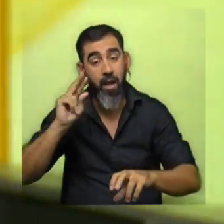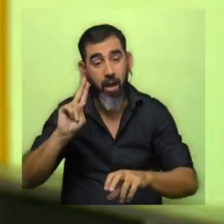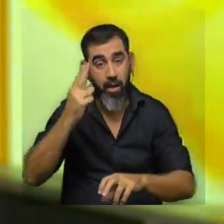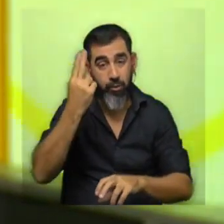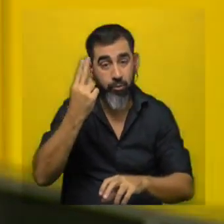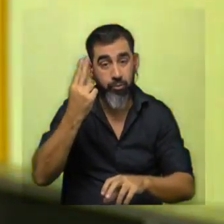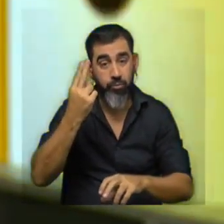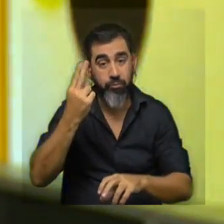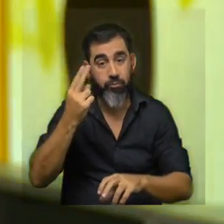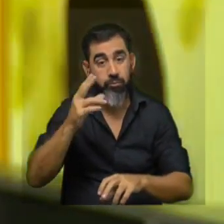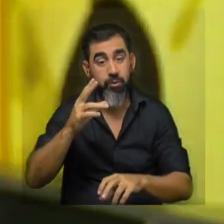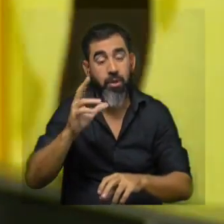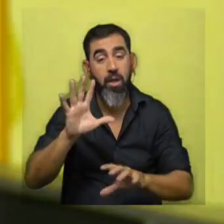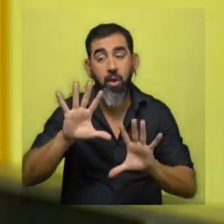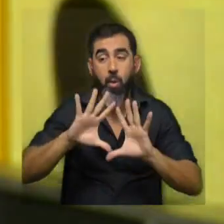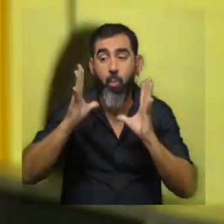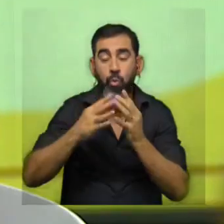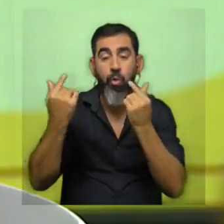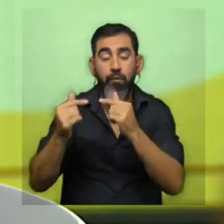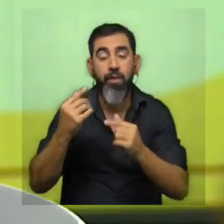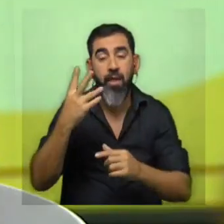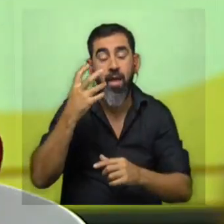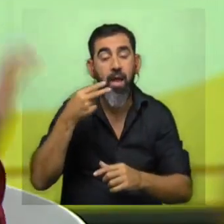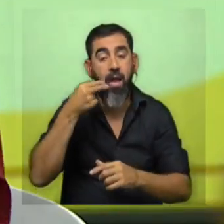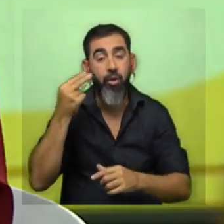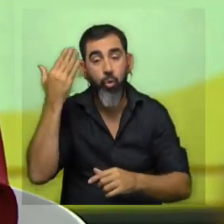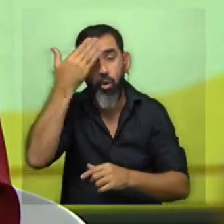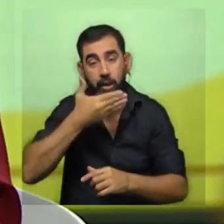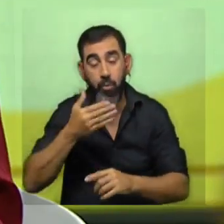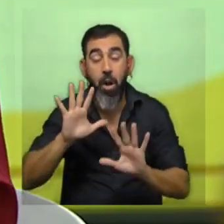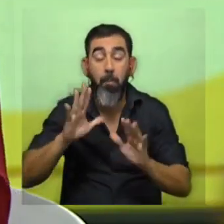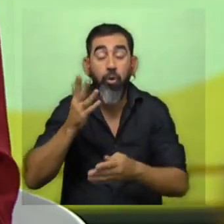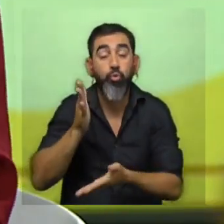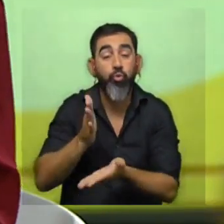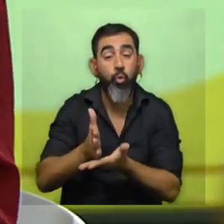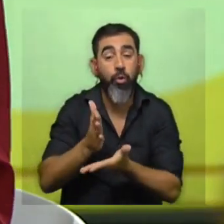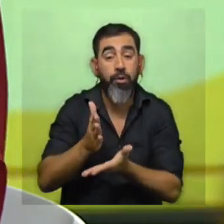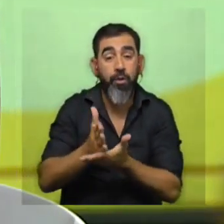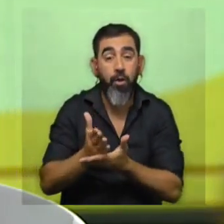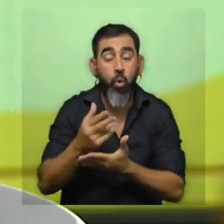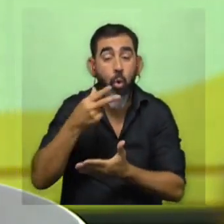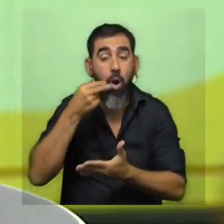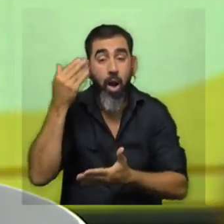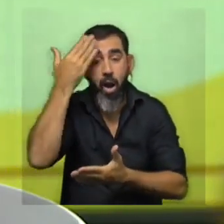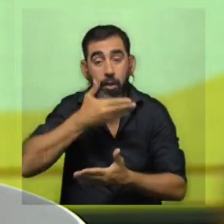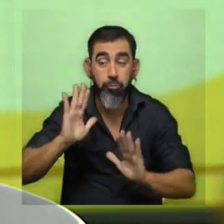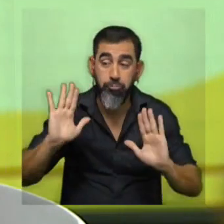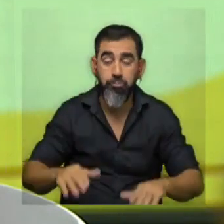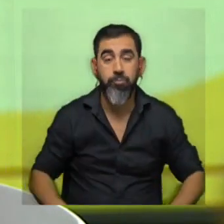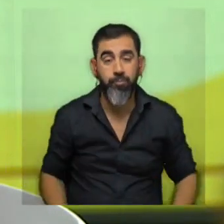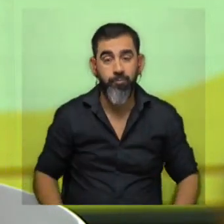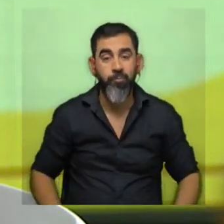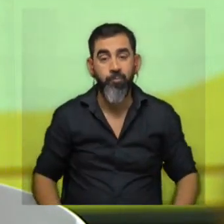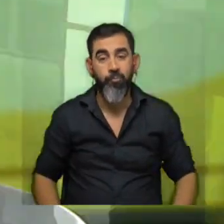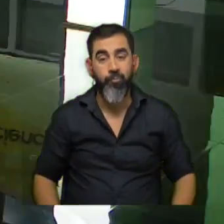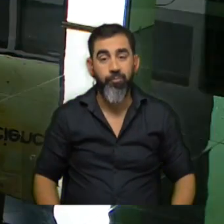nos distingue sobre el resto del mundo la cantidad de gatos negros sí capaz que somos solidarios así como somos con la gente también con los gatos negros bueno vamos a